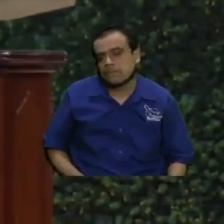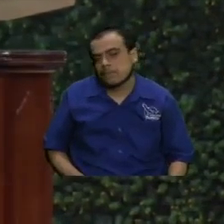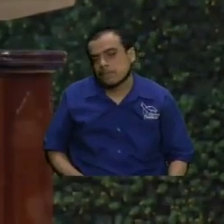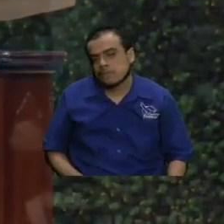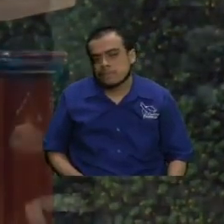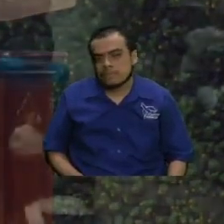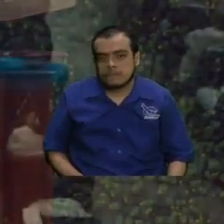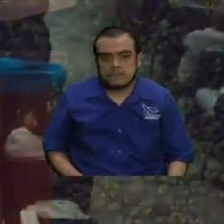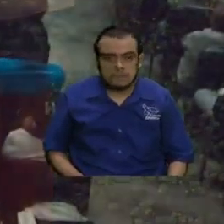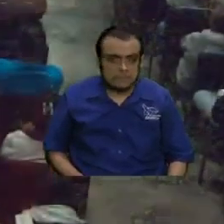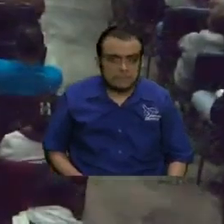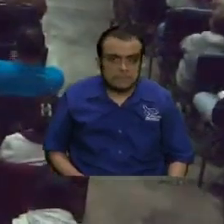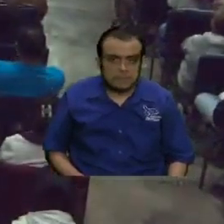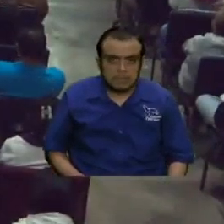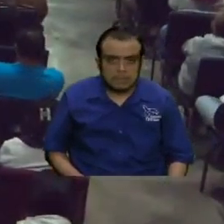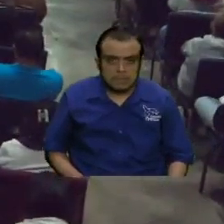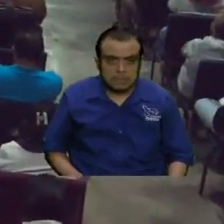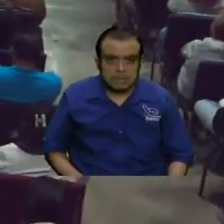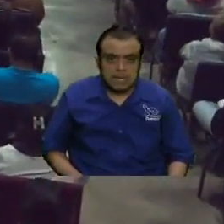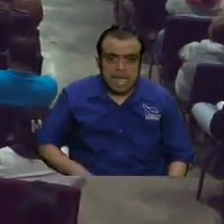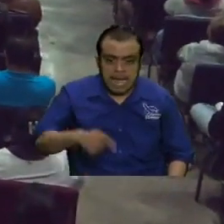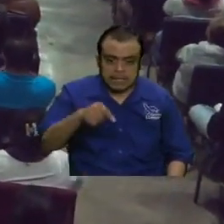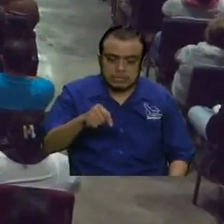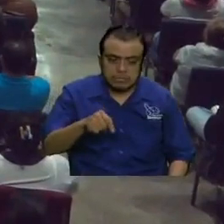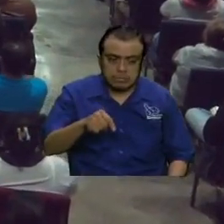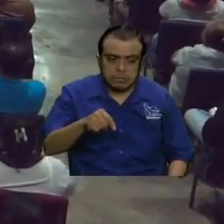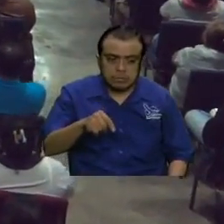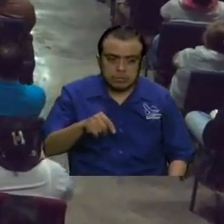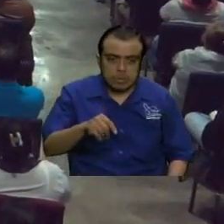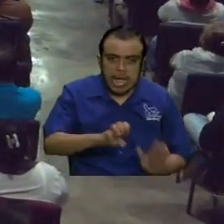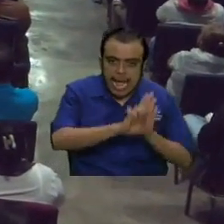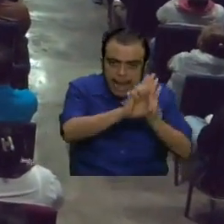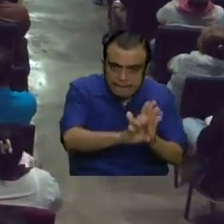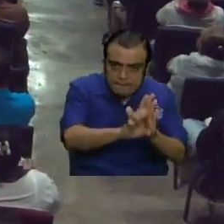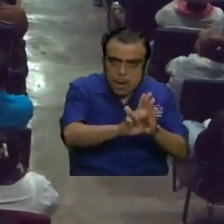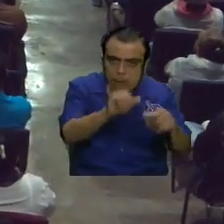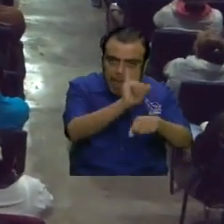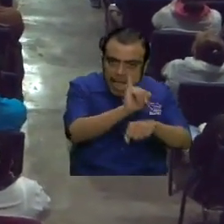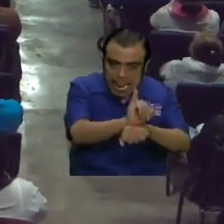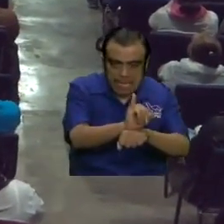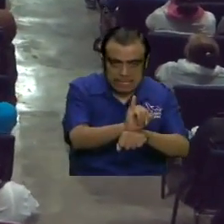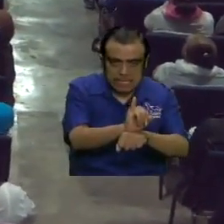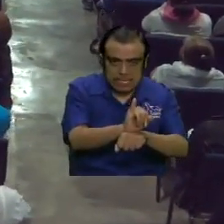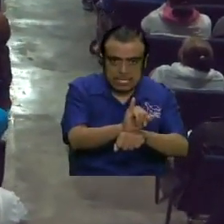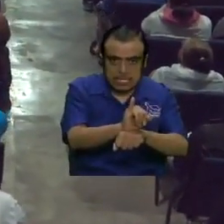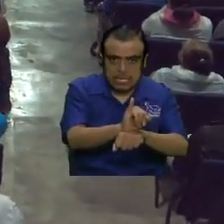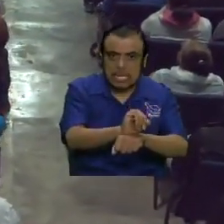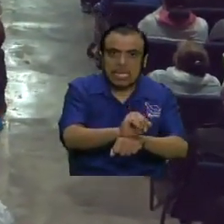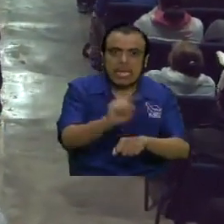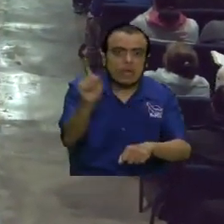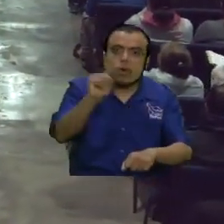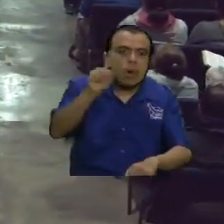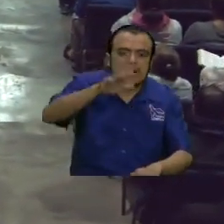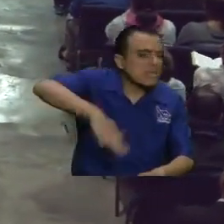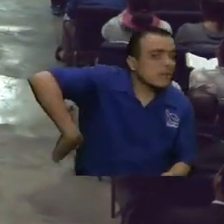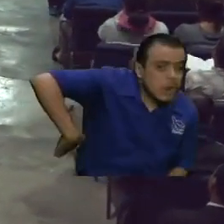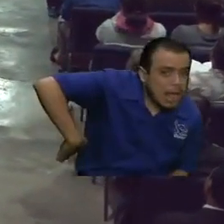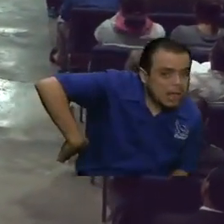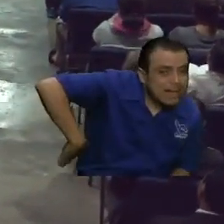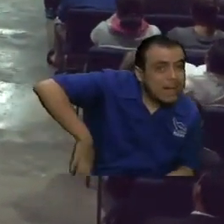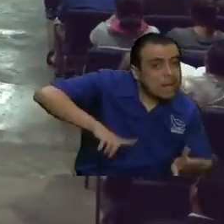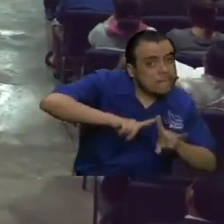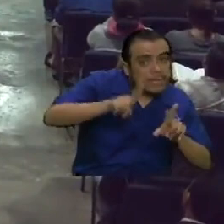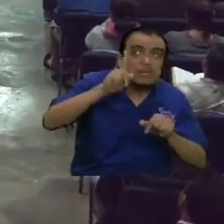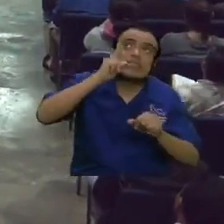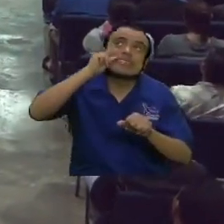esto es figura de la iglesia, que fue, no abandonada, ¿verdad? Pero fue, el